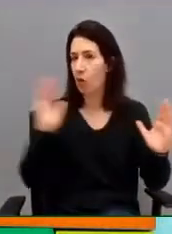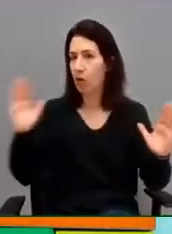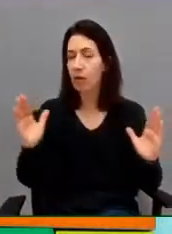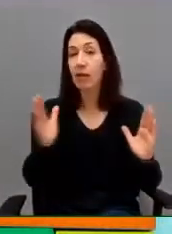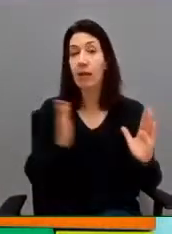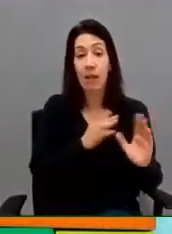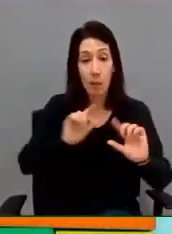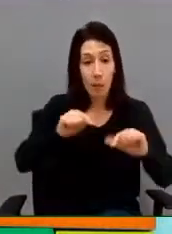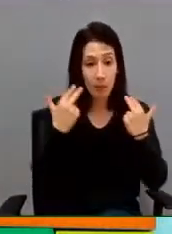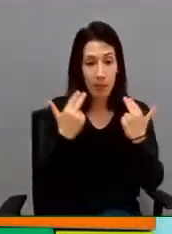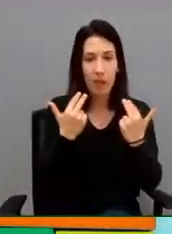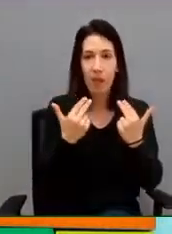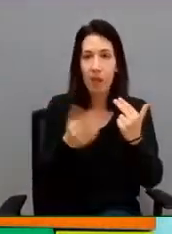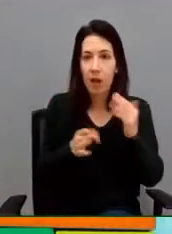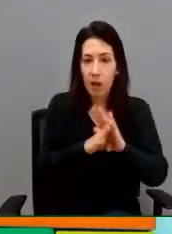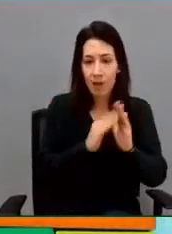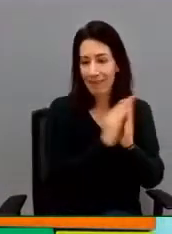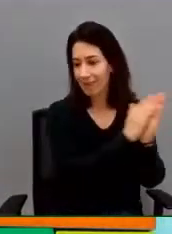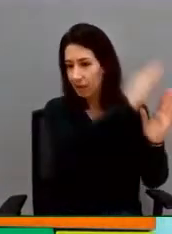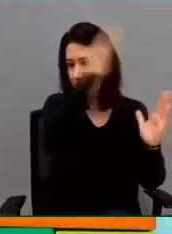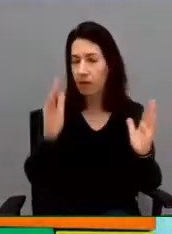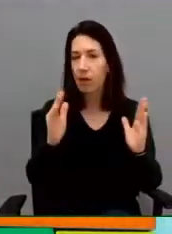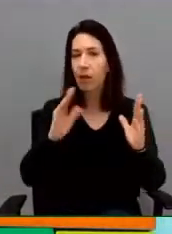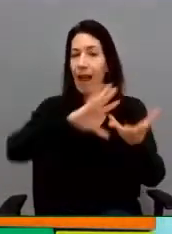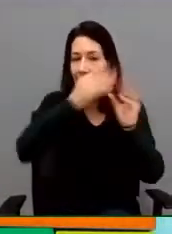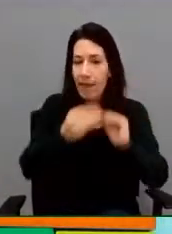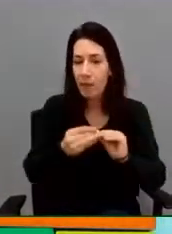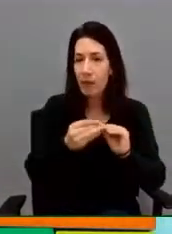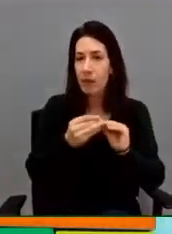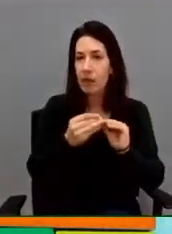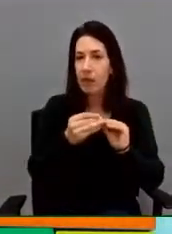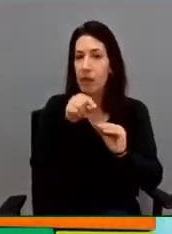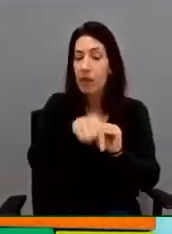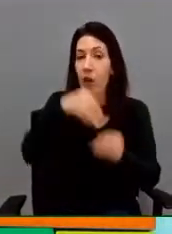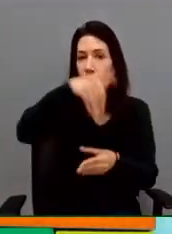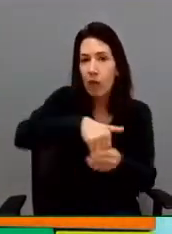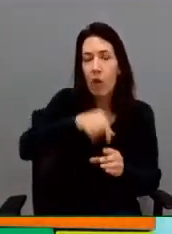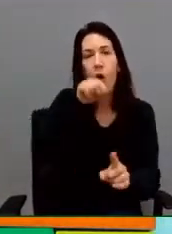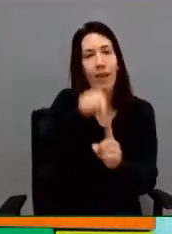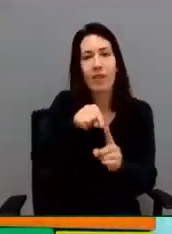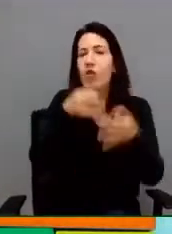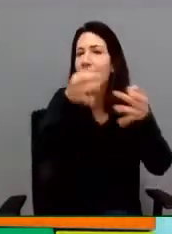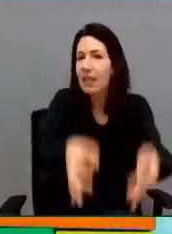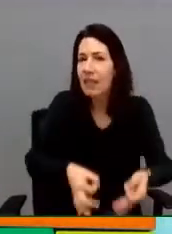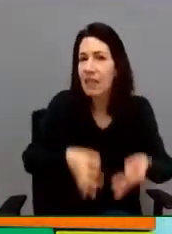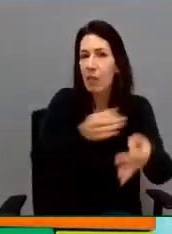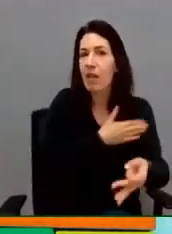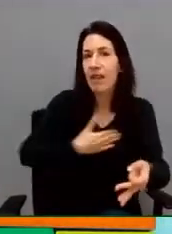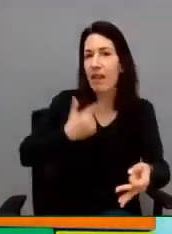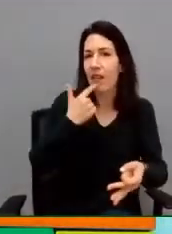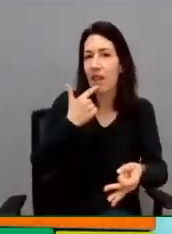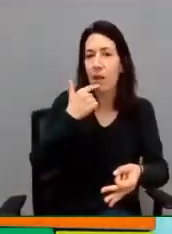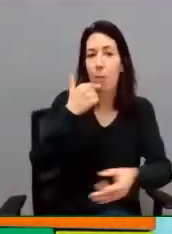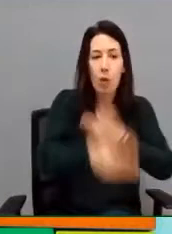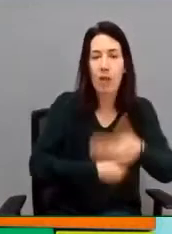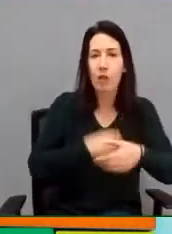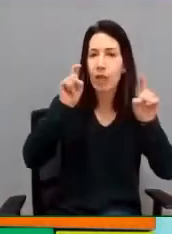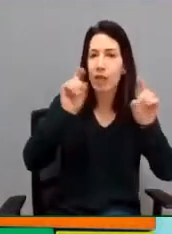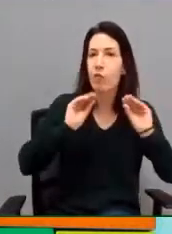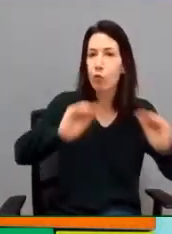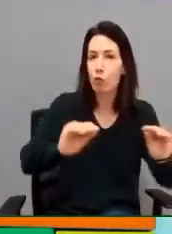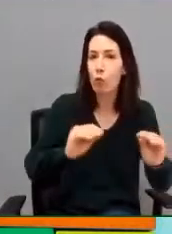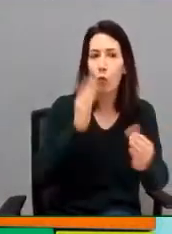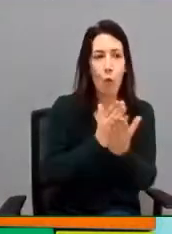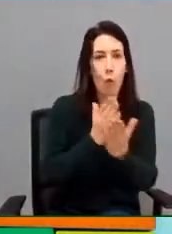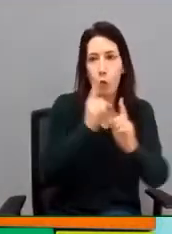permite seguir ajustando y adaptando esos objetivos y esos contenidos continuamente a lo largo del proceso educativo, a